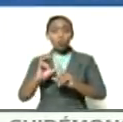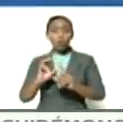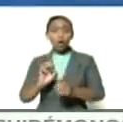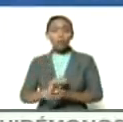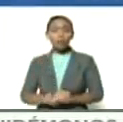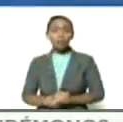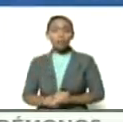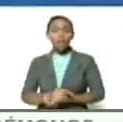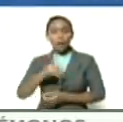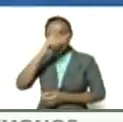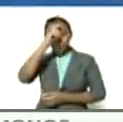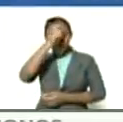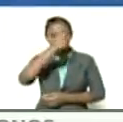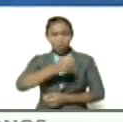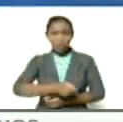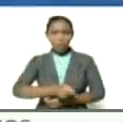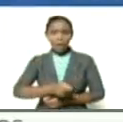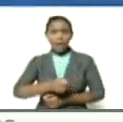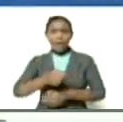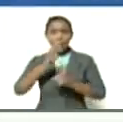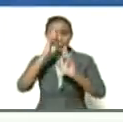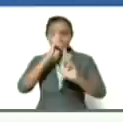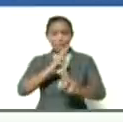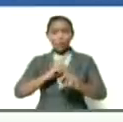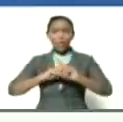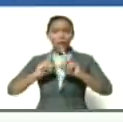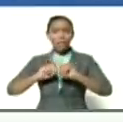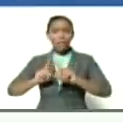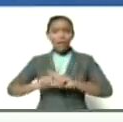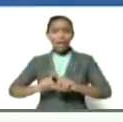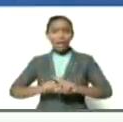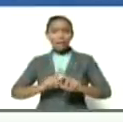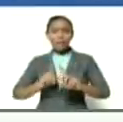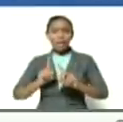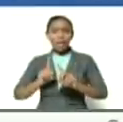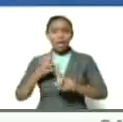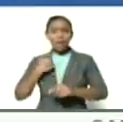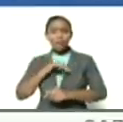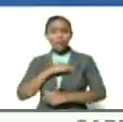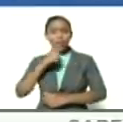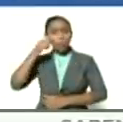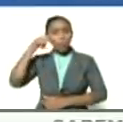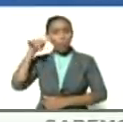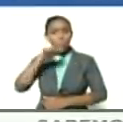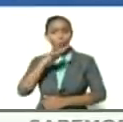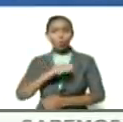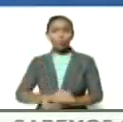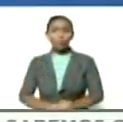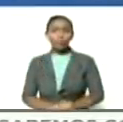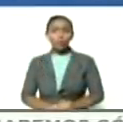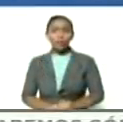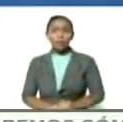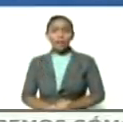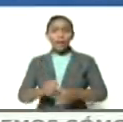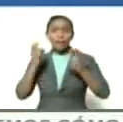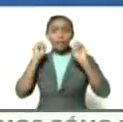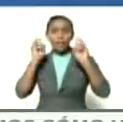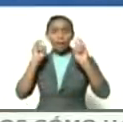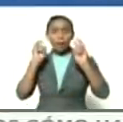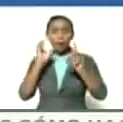en el reconocimiento y respeto de la diversidad de nuestro pueblo en el diálogo